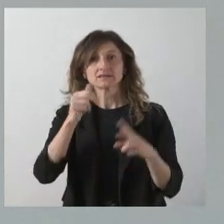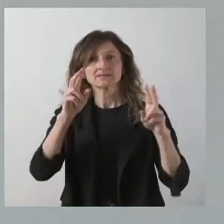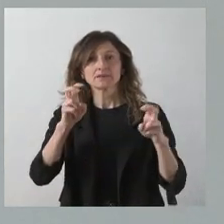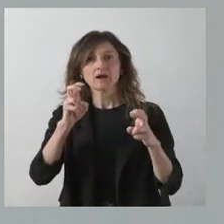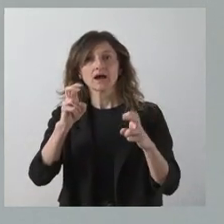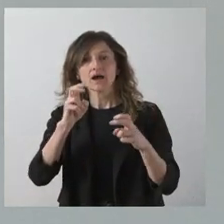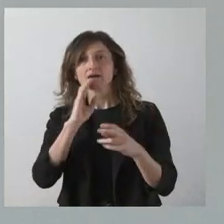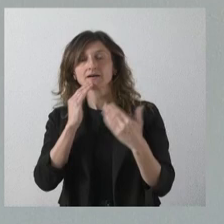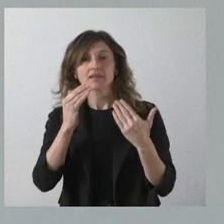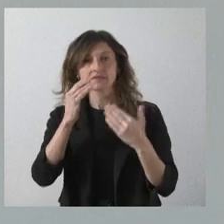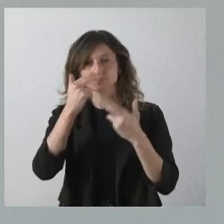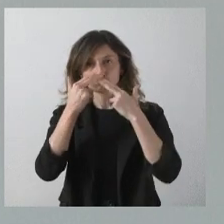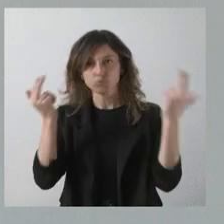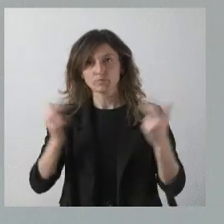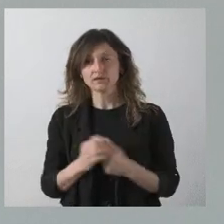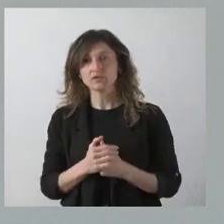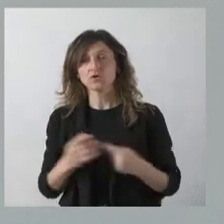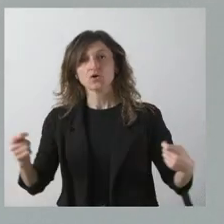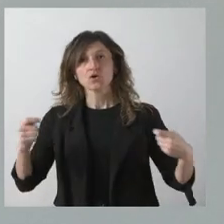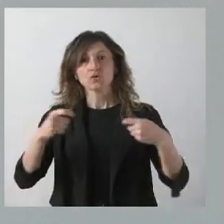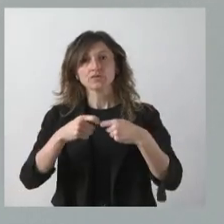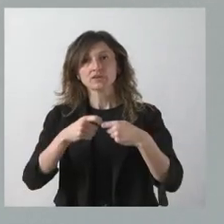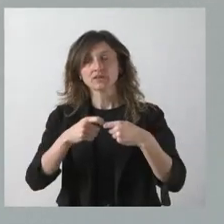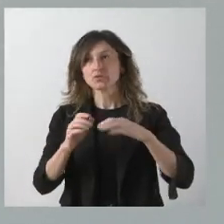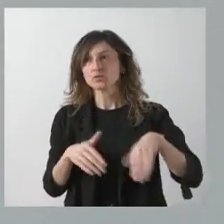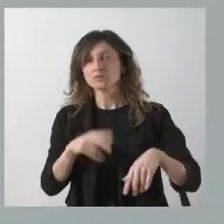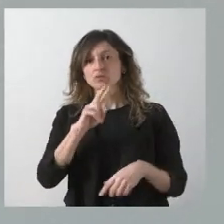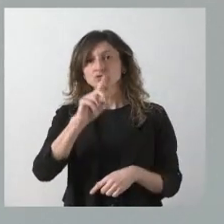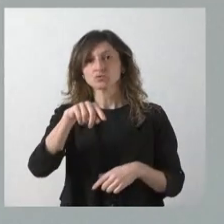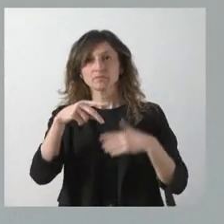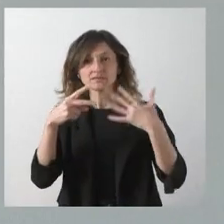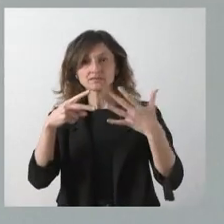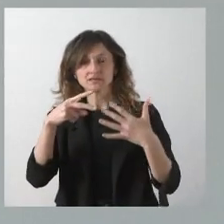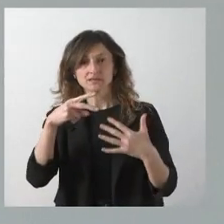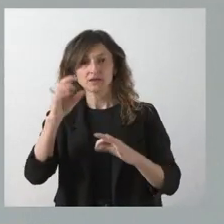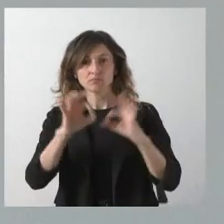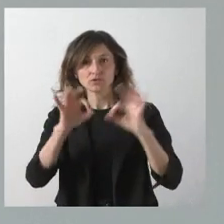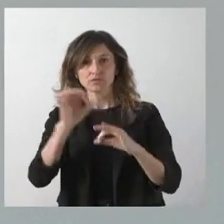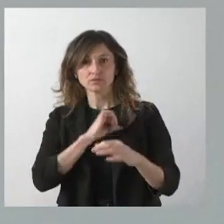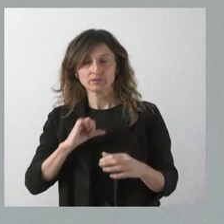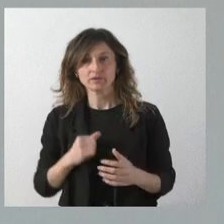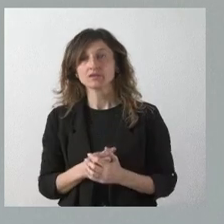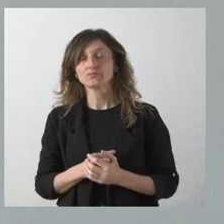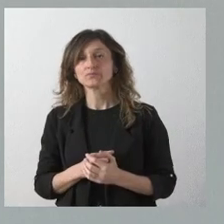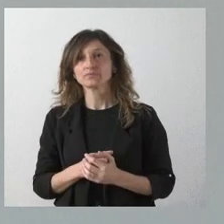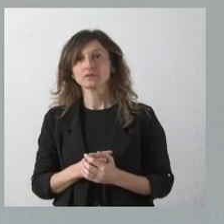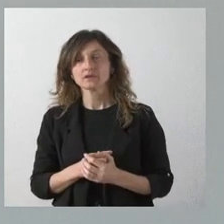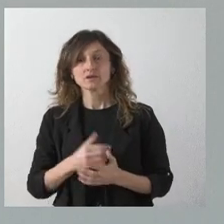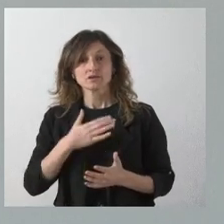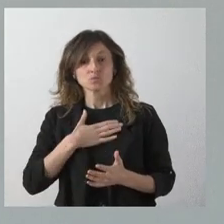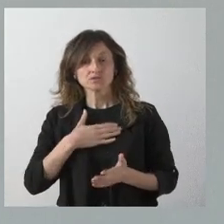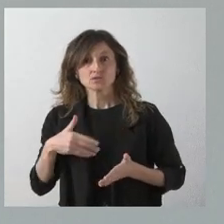públicos. Creo que el dato de concertación último era el 2,7% el que teníamos en nuestra comunidad autónoma. La nuestra no es la vía